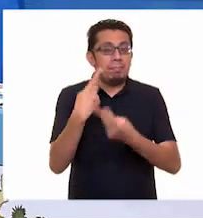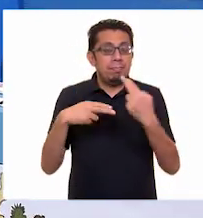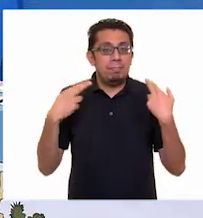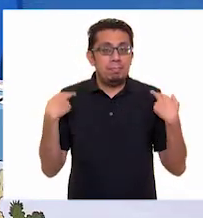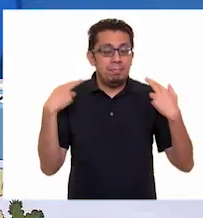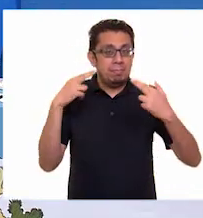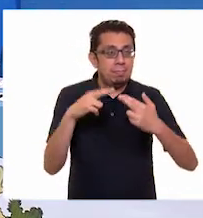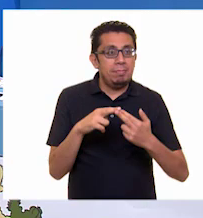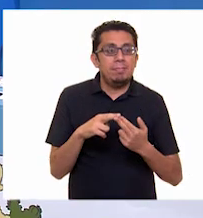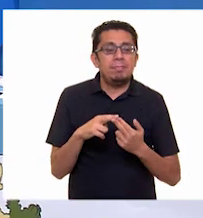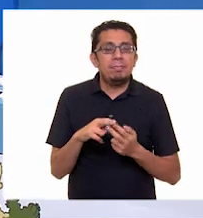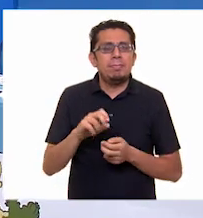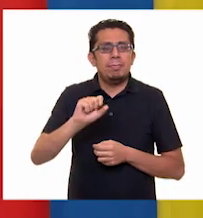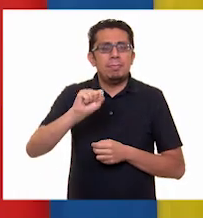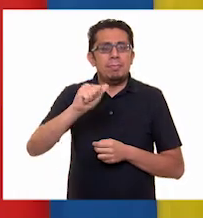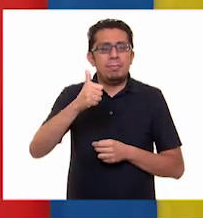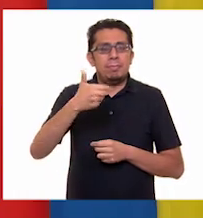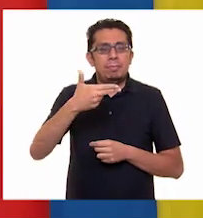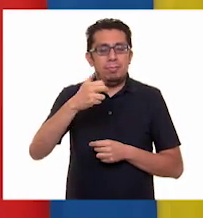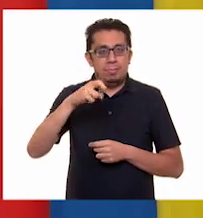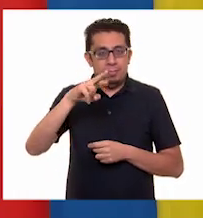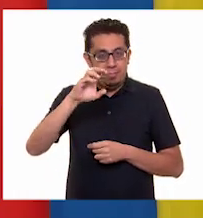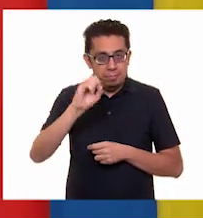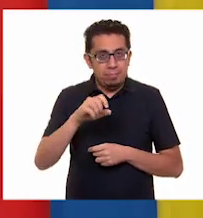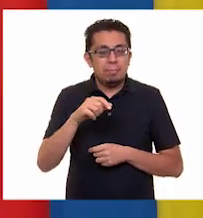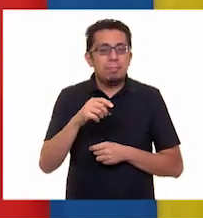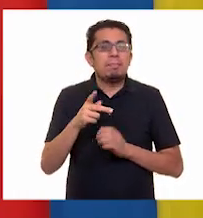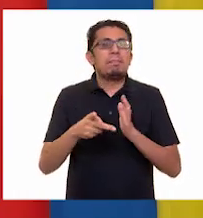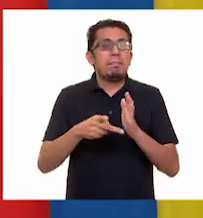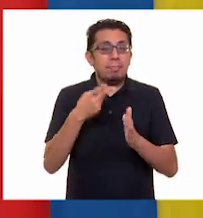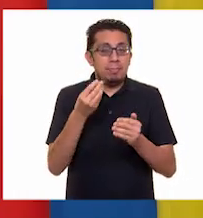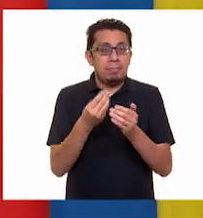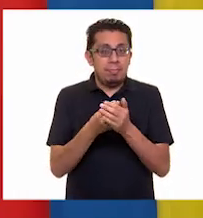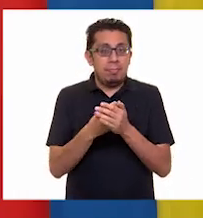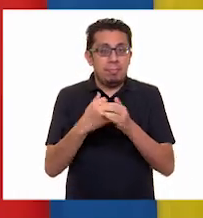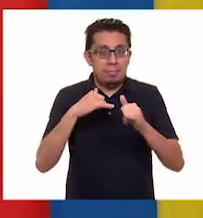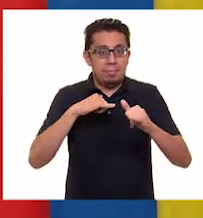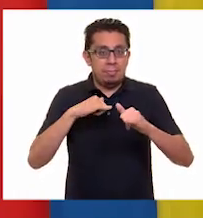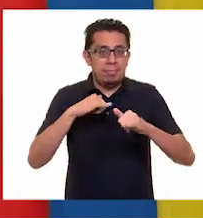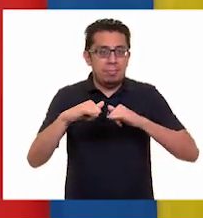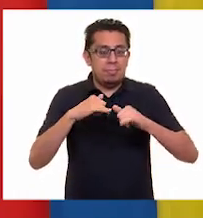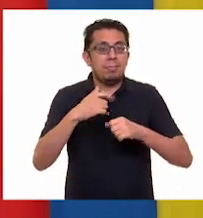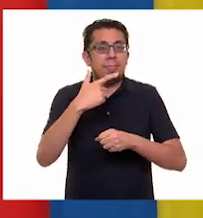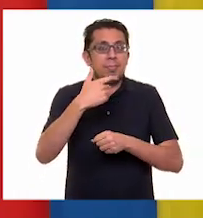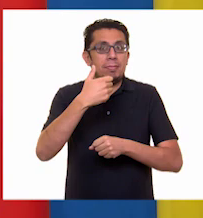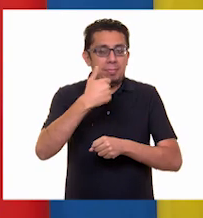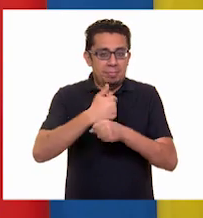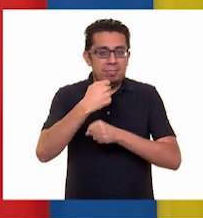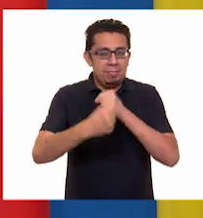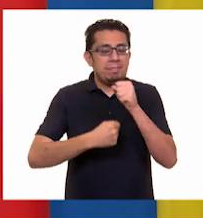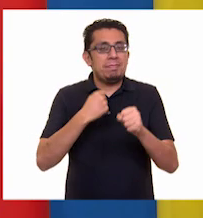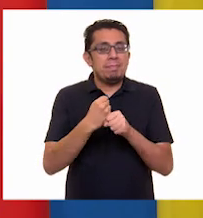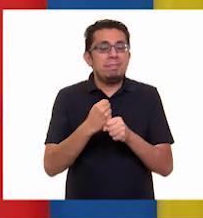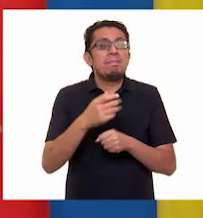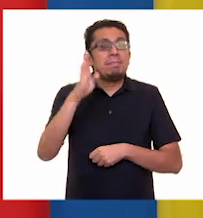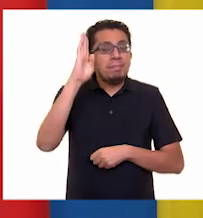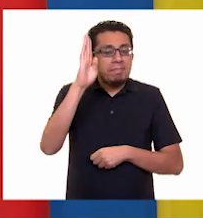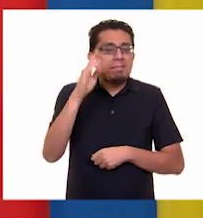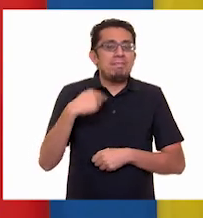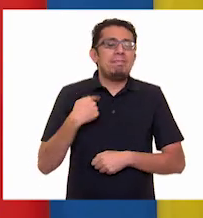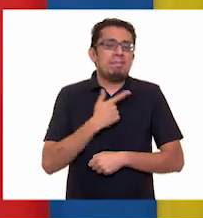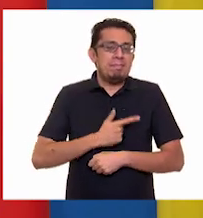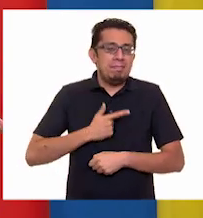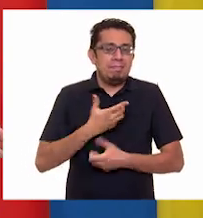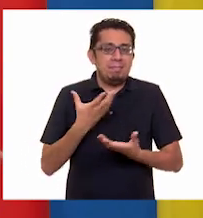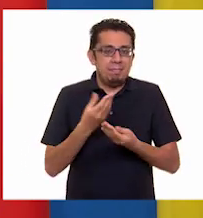querida maestra Sharon Luna en una clase más de geografía de sexto grado. Hola maestra. Hola Larisa, para mí es un gusto estar aquí